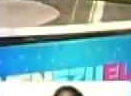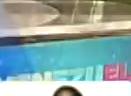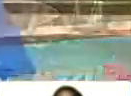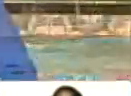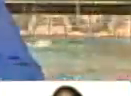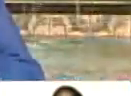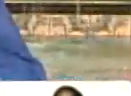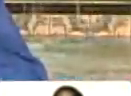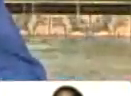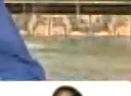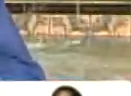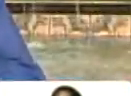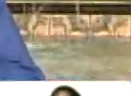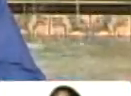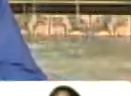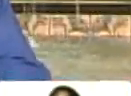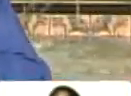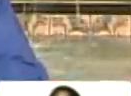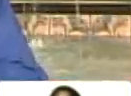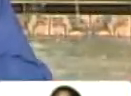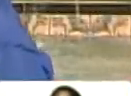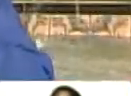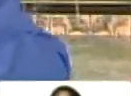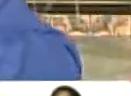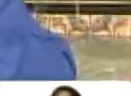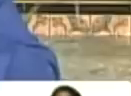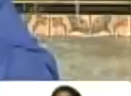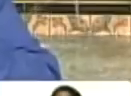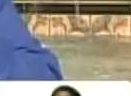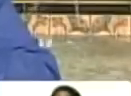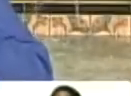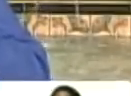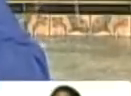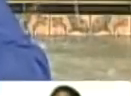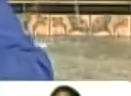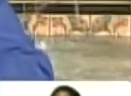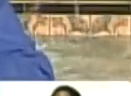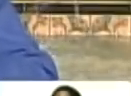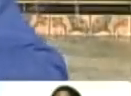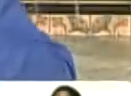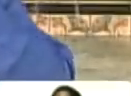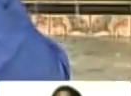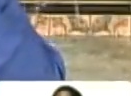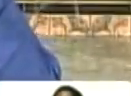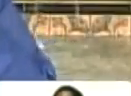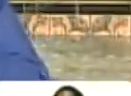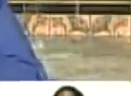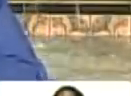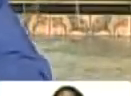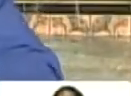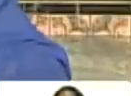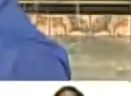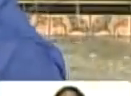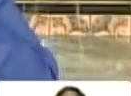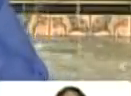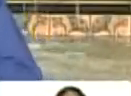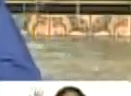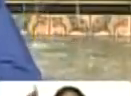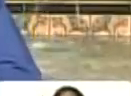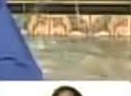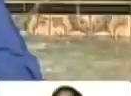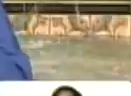la pandemia, esta pandemia pica y se extiende. Dije, 2020 completo, 2021